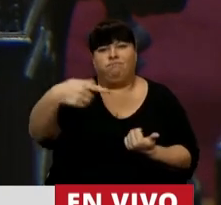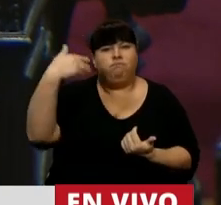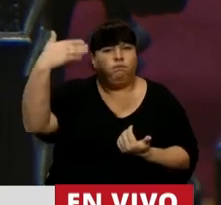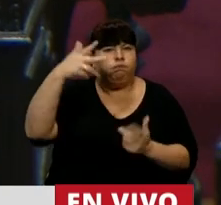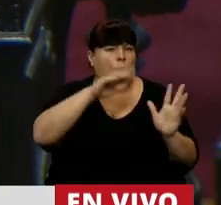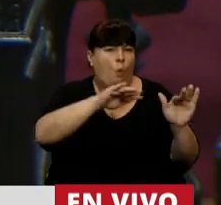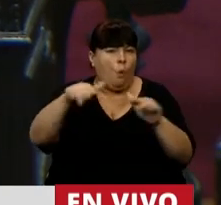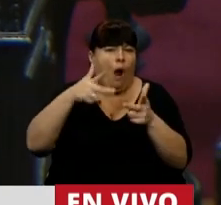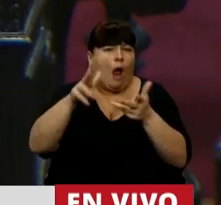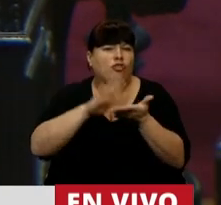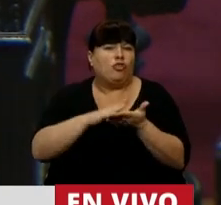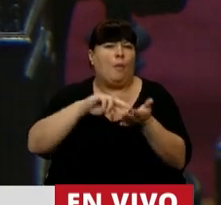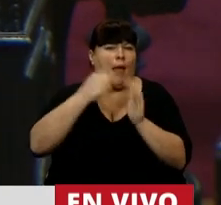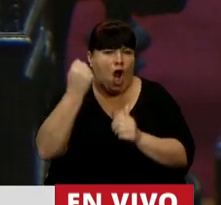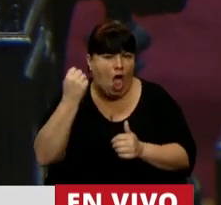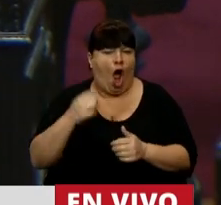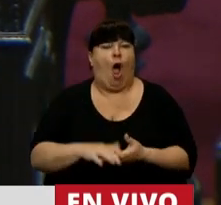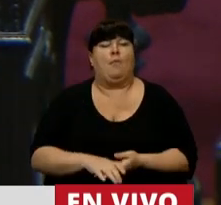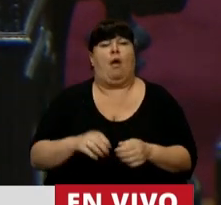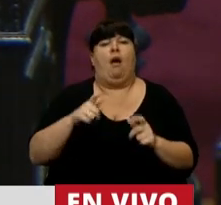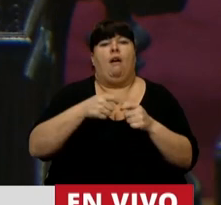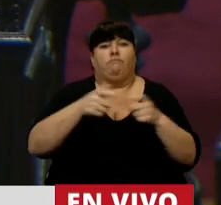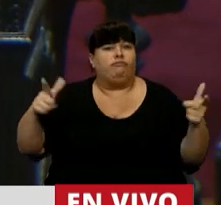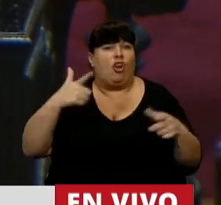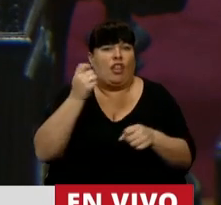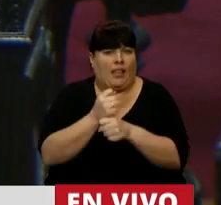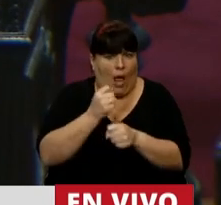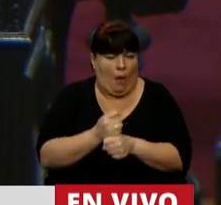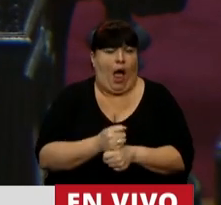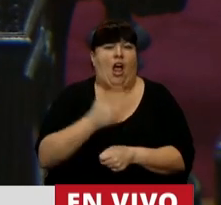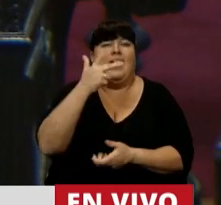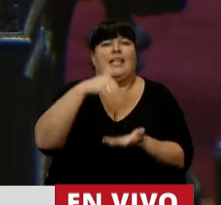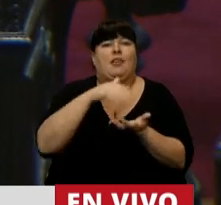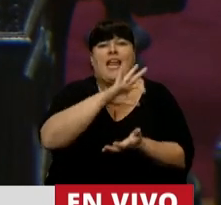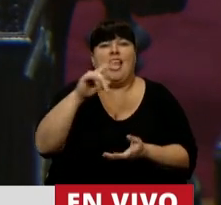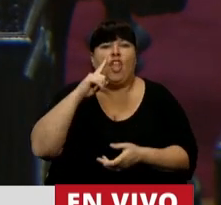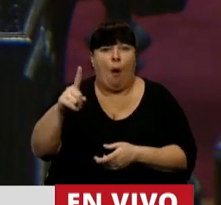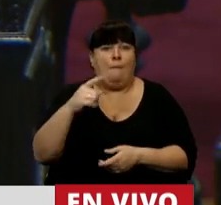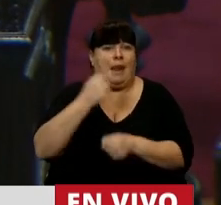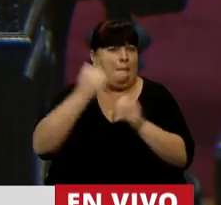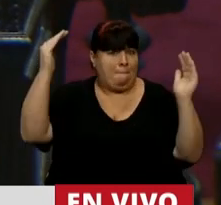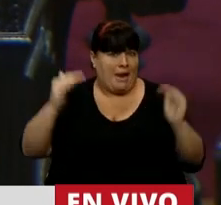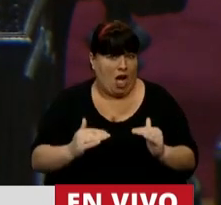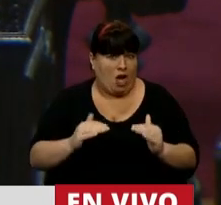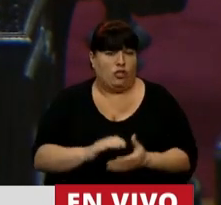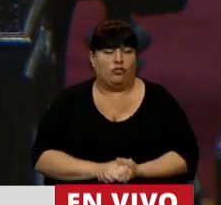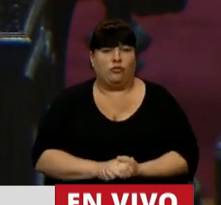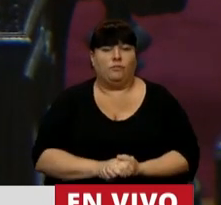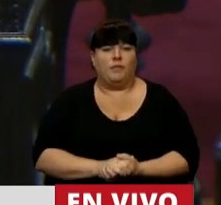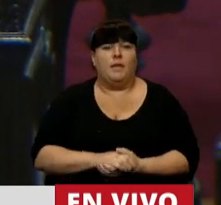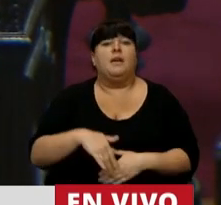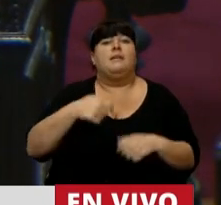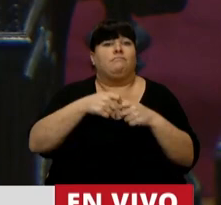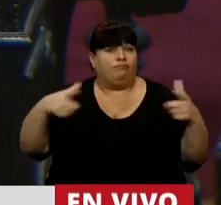alocuciones, como el crecimiento del desempleo, con 3 millones y medio de puestos de trabajo menos, el